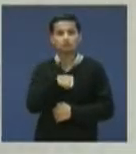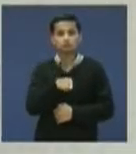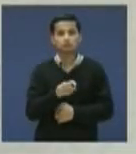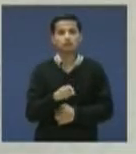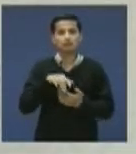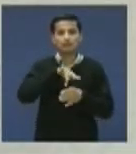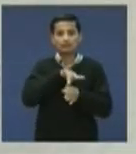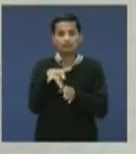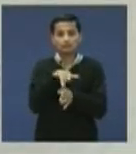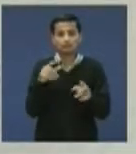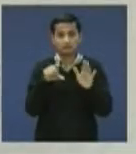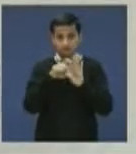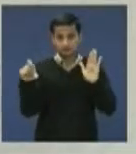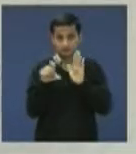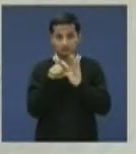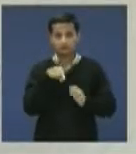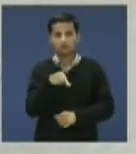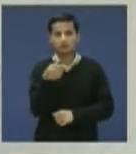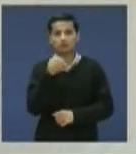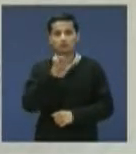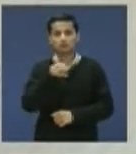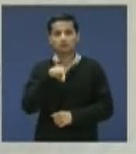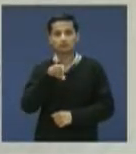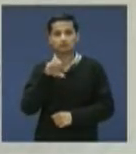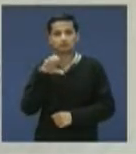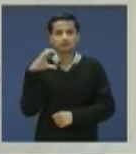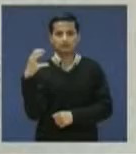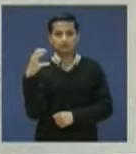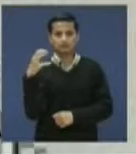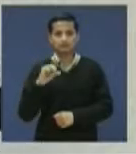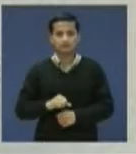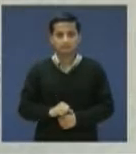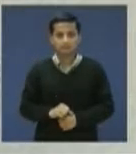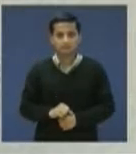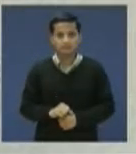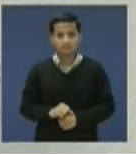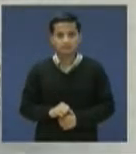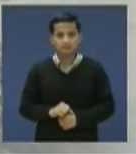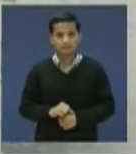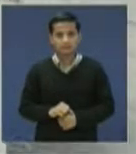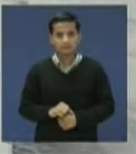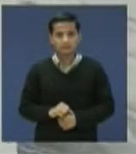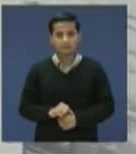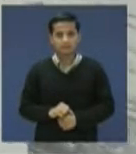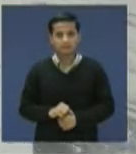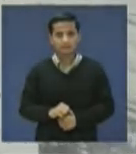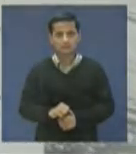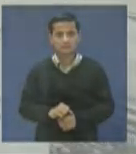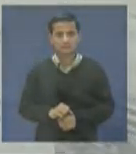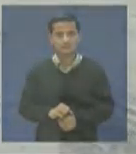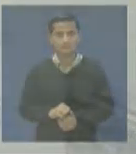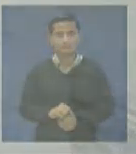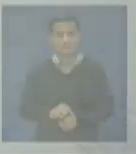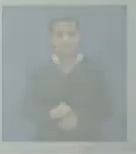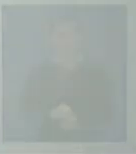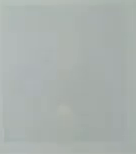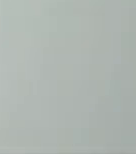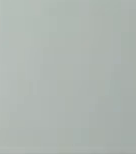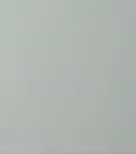.volcancotopaxi.com y www.seguridad.gov.es ¡Gracias!